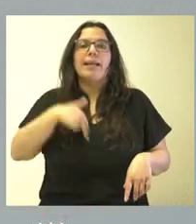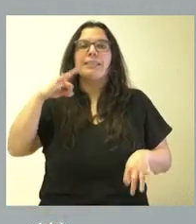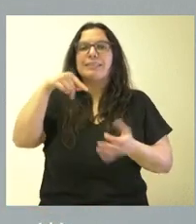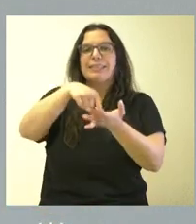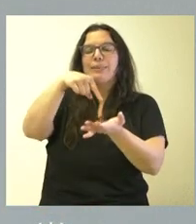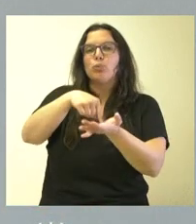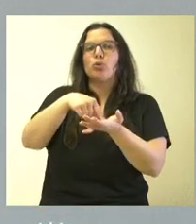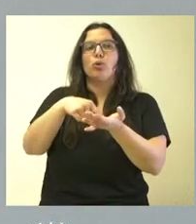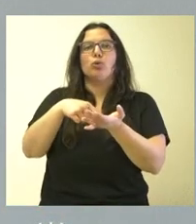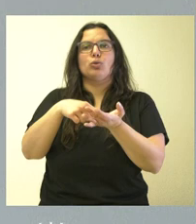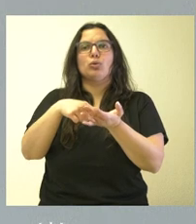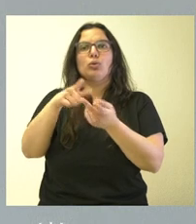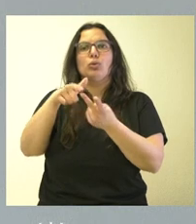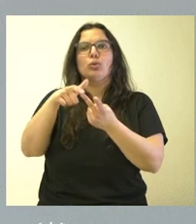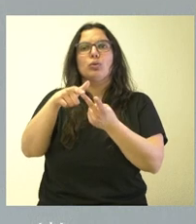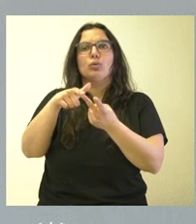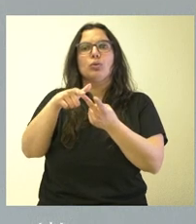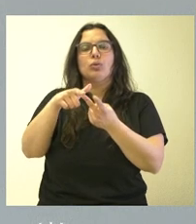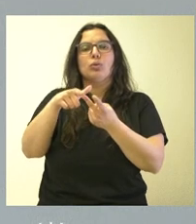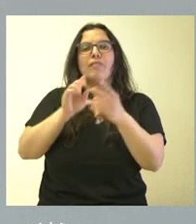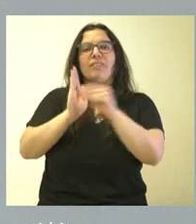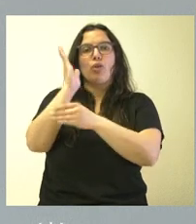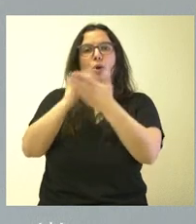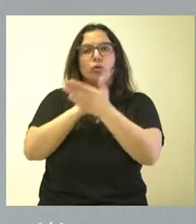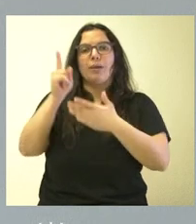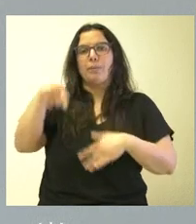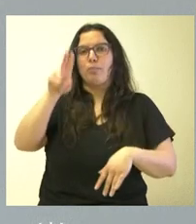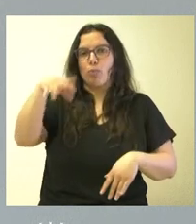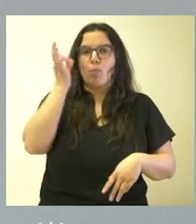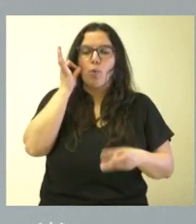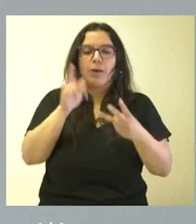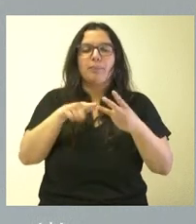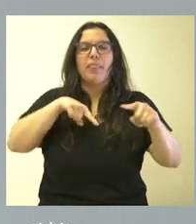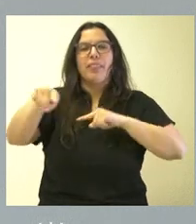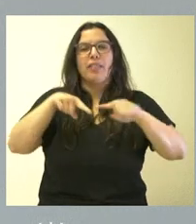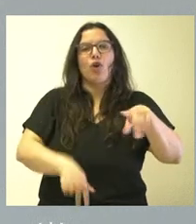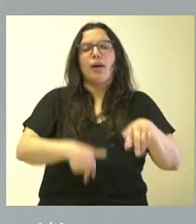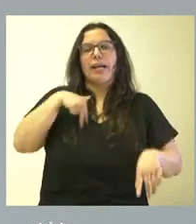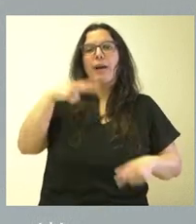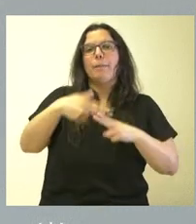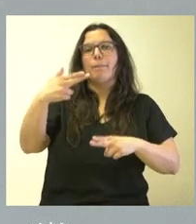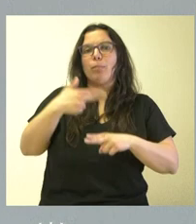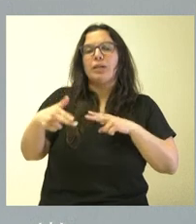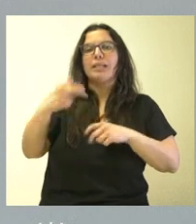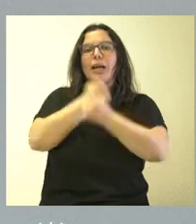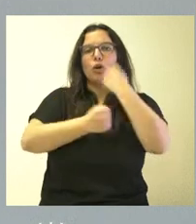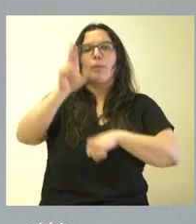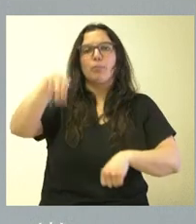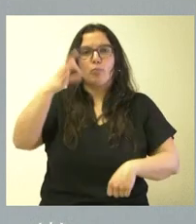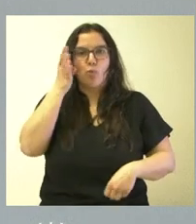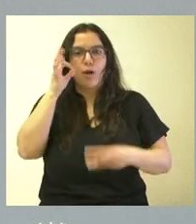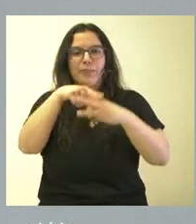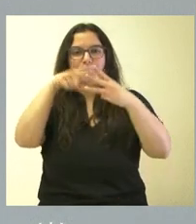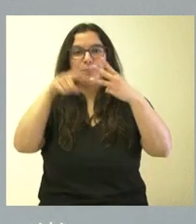y financiación autonómica es mujer. La directora general de política económica es mujer. Por tanto,